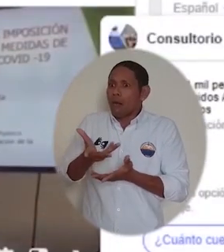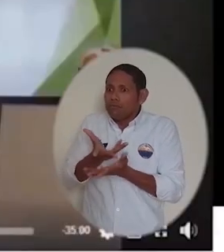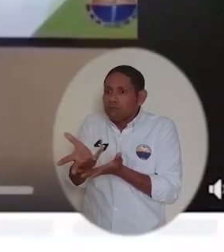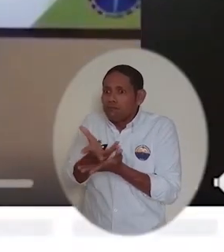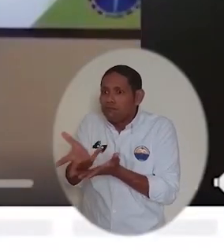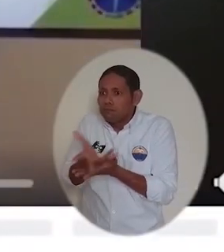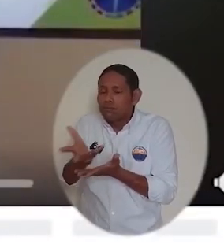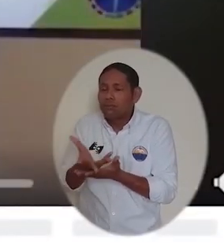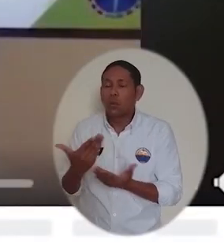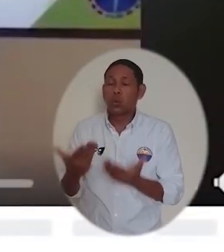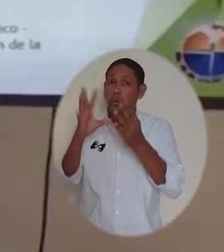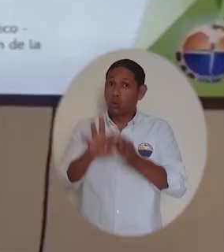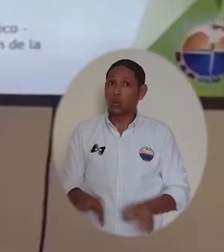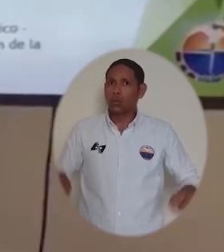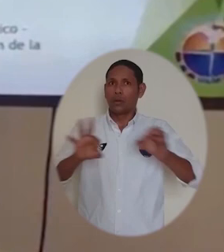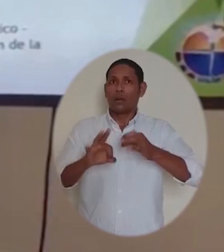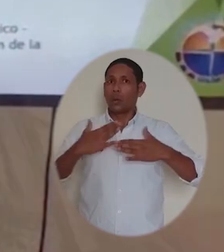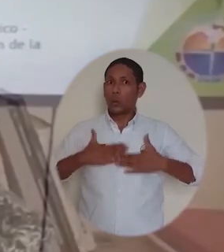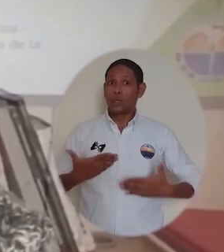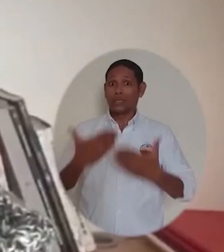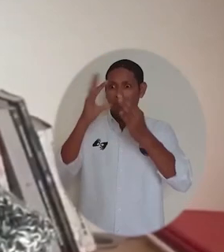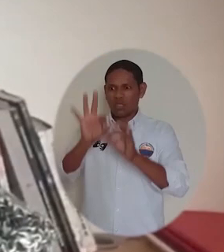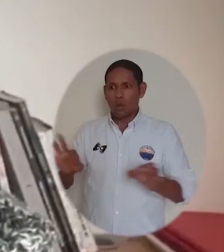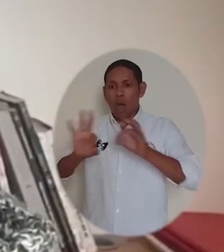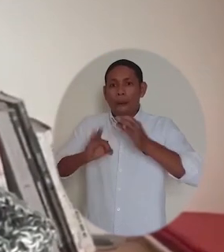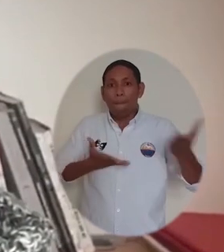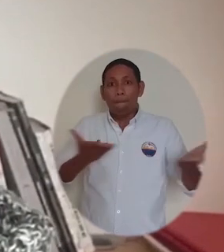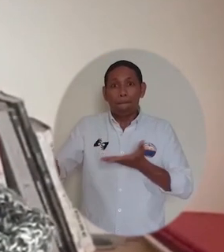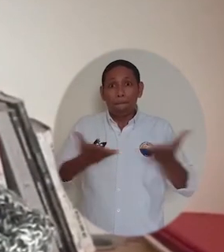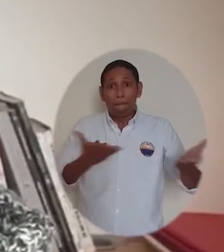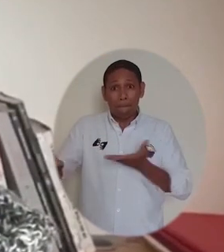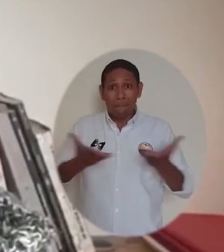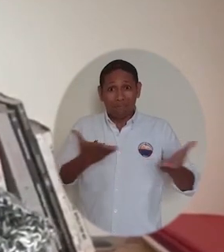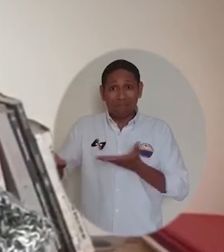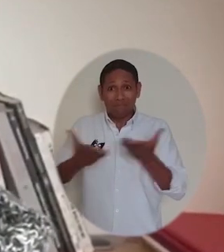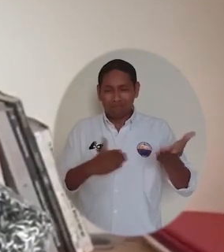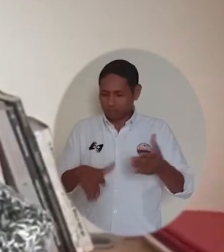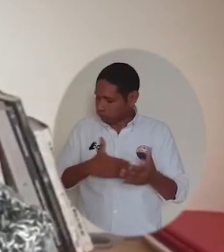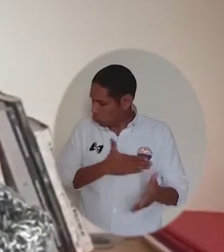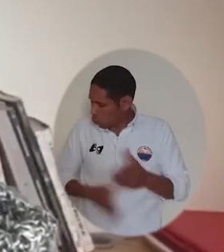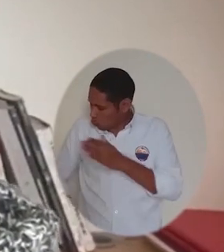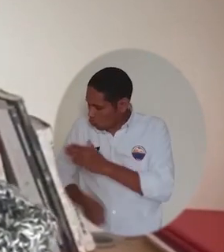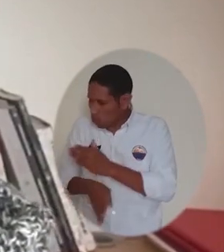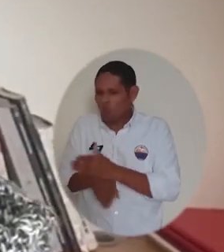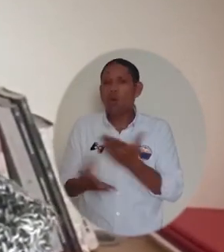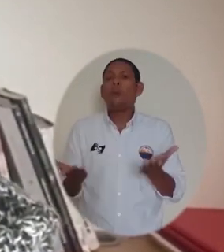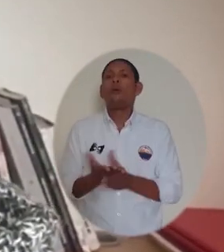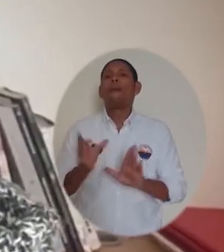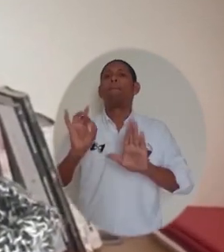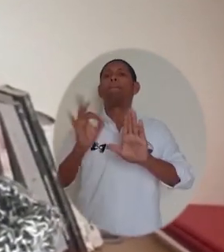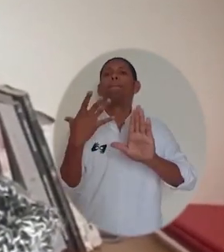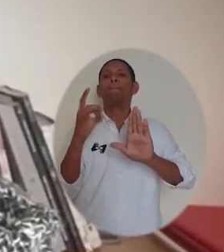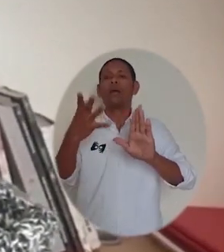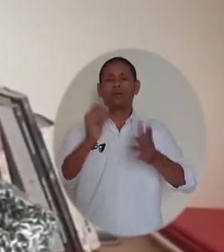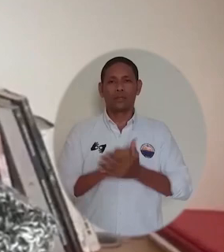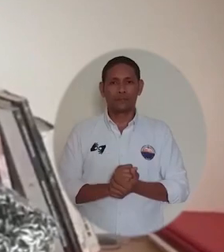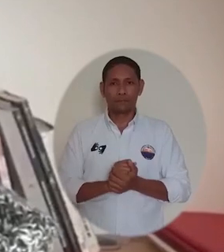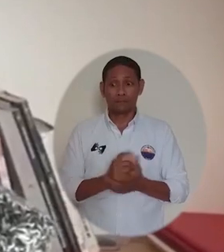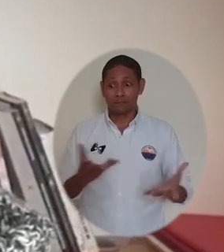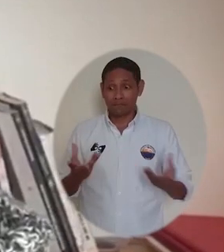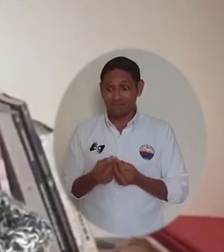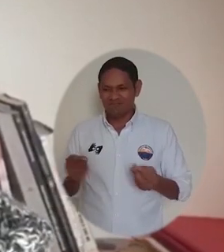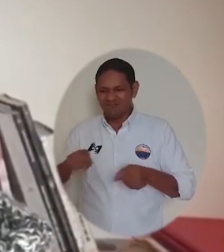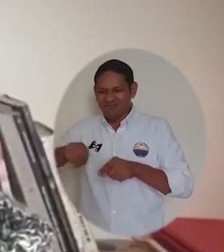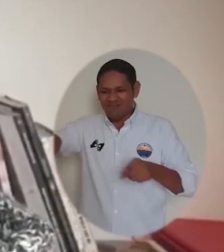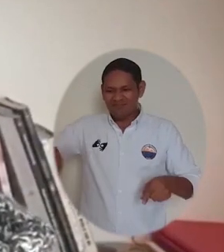La posibilidad de que los centros de conciliación continúen prestando sus servicios de manera virtual, el